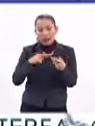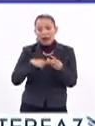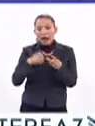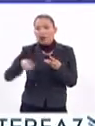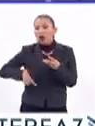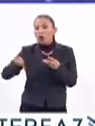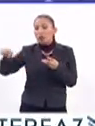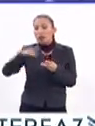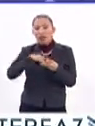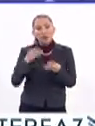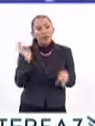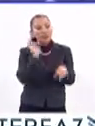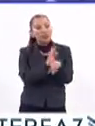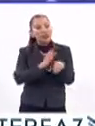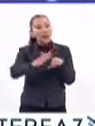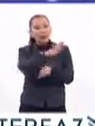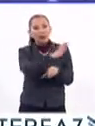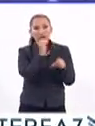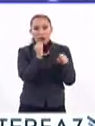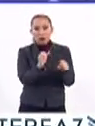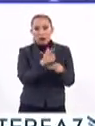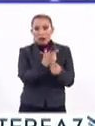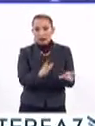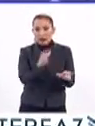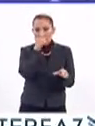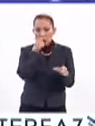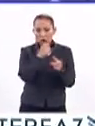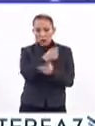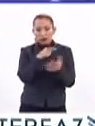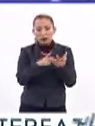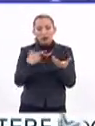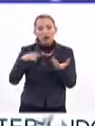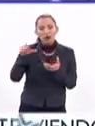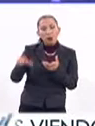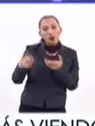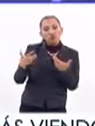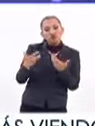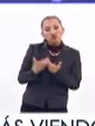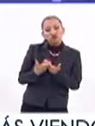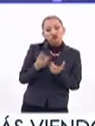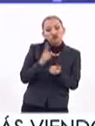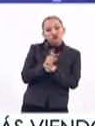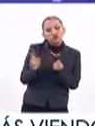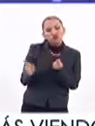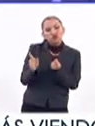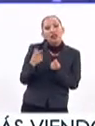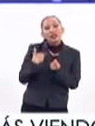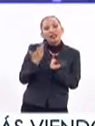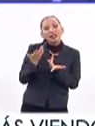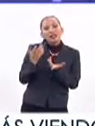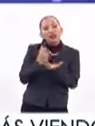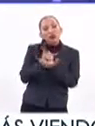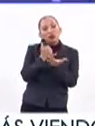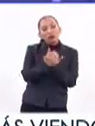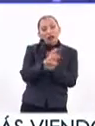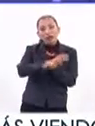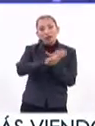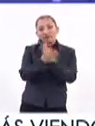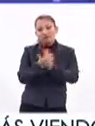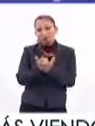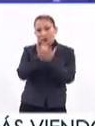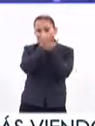El Estado debe proveer un ambiente seguro y libre de violencia. Los actos de empatía y solidaridad transforman. Y la